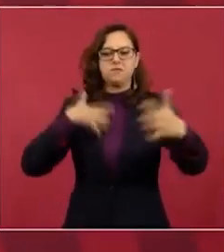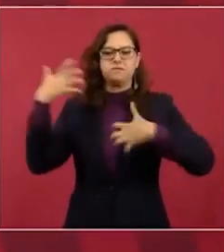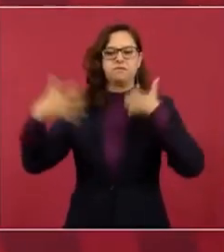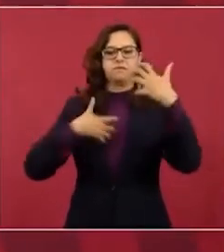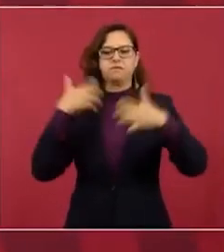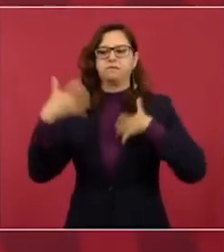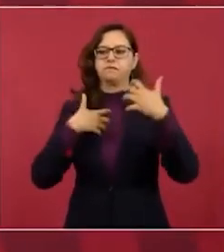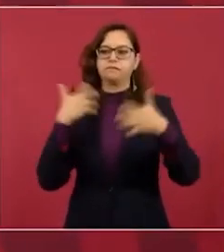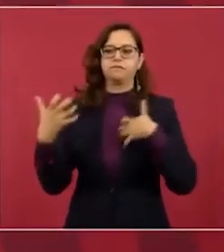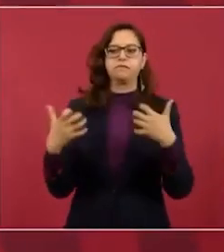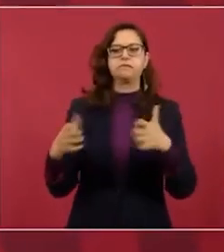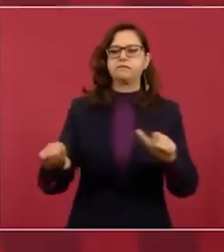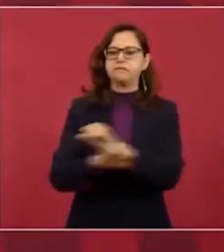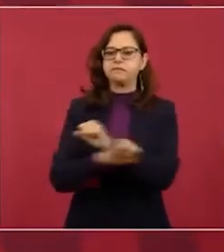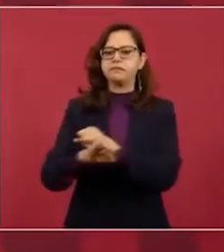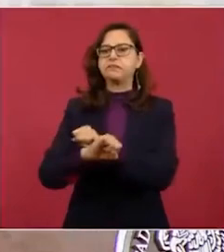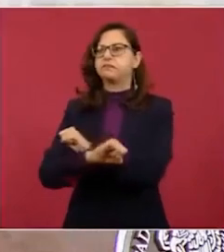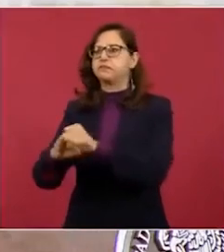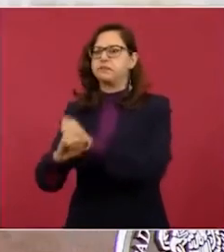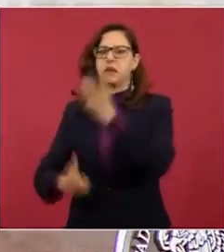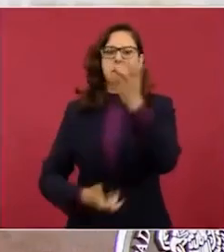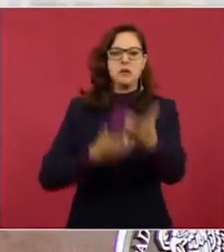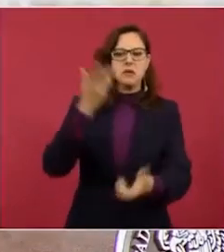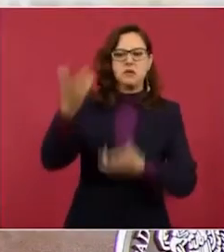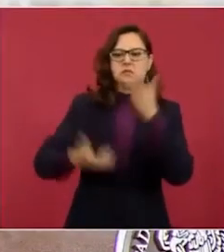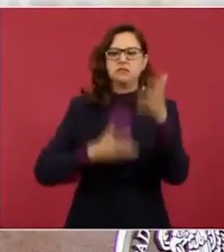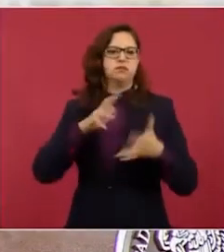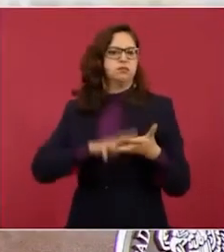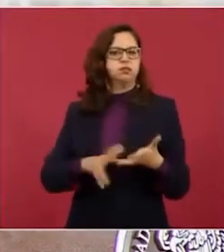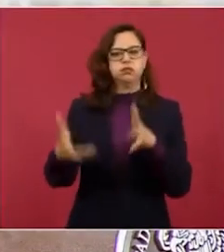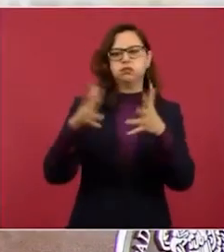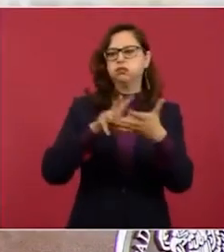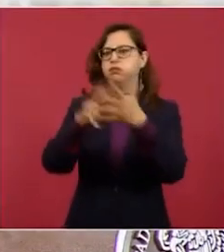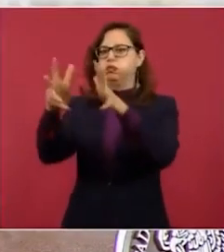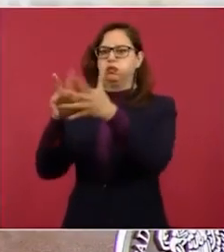de violencia,